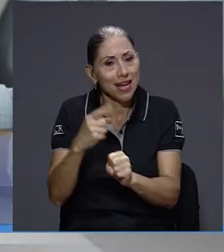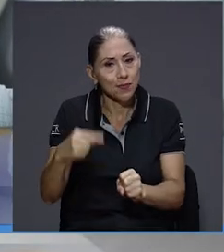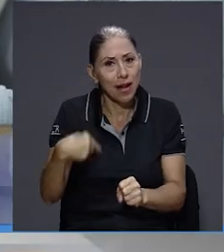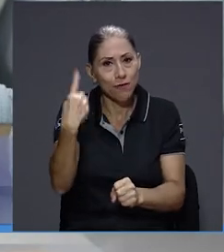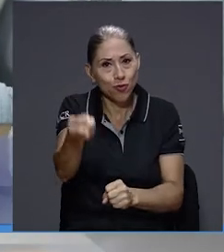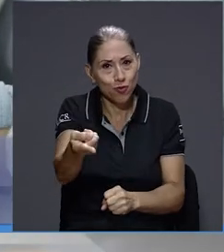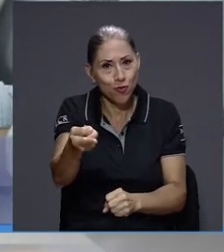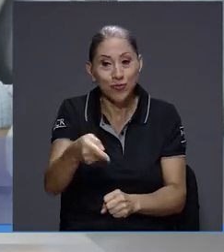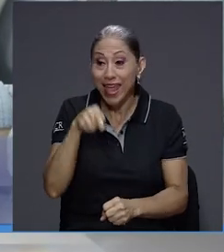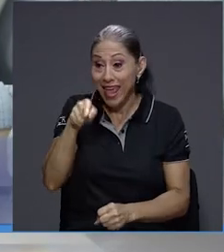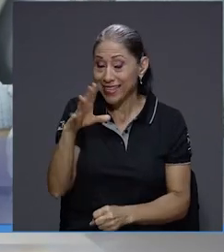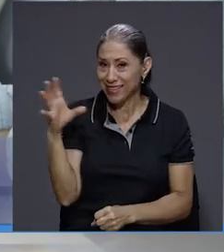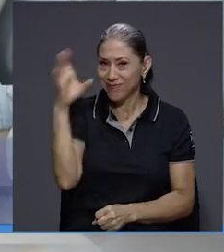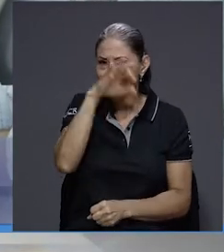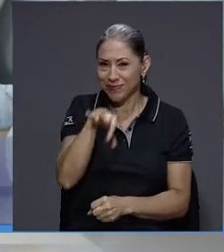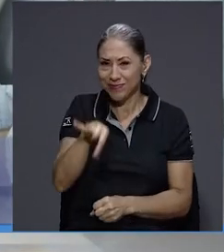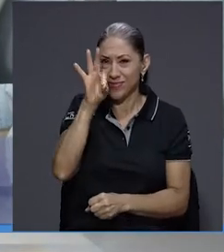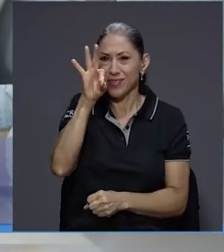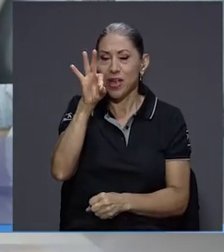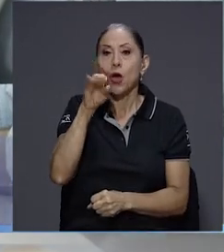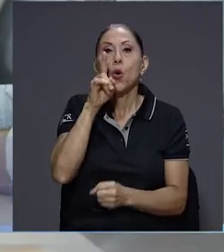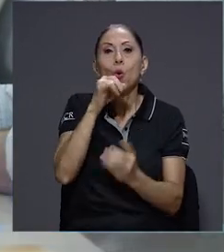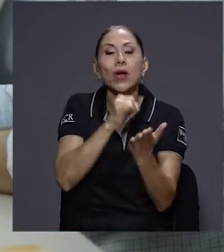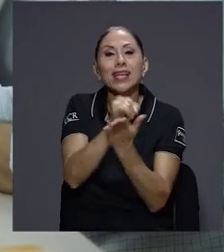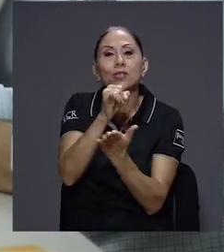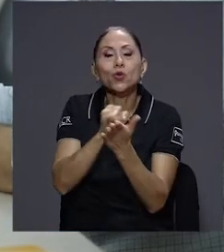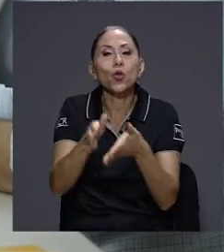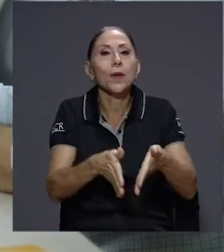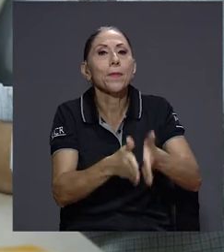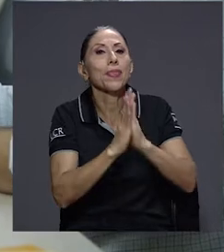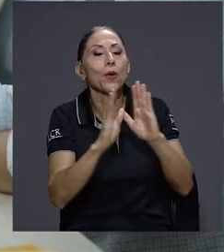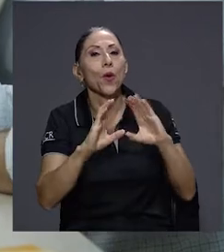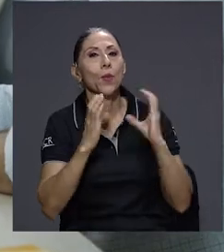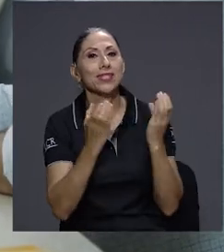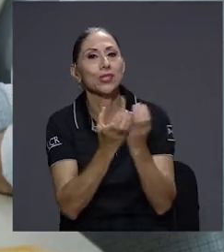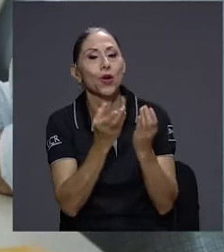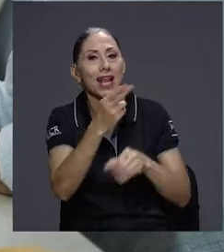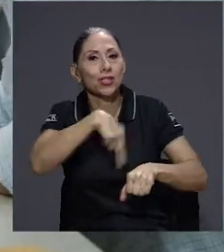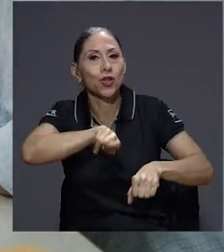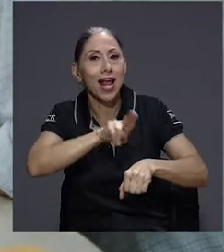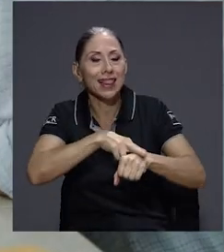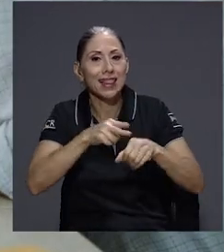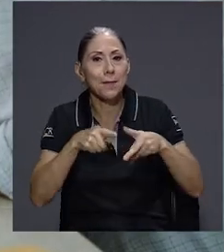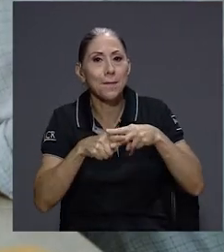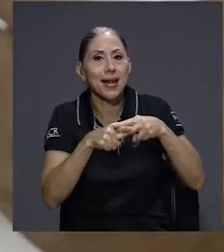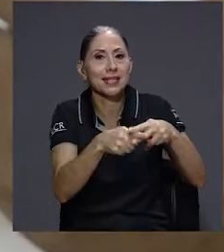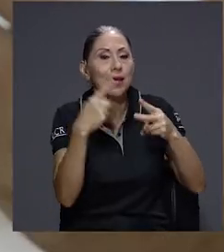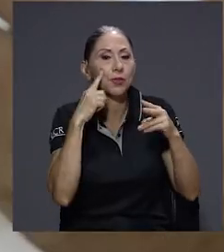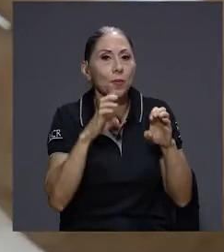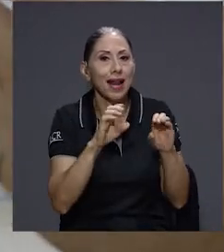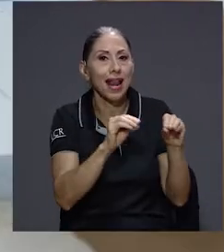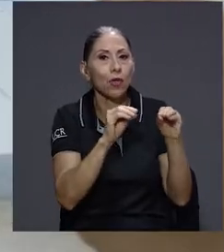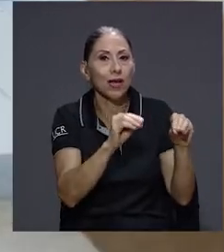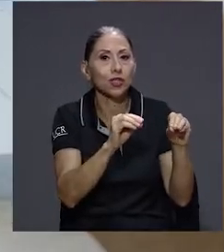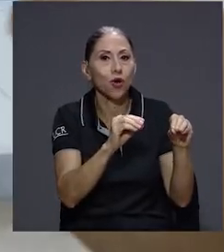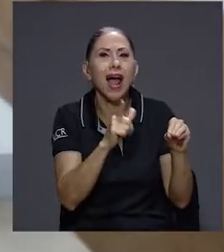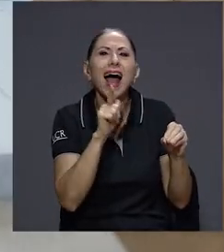el futuro. Este fue uno de los hallazgos de un estudio solicitado por la Comisión Nacional de Préstamos para Educación, CONAPE, al